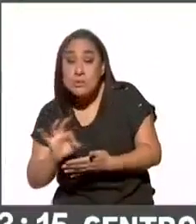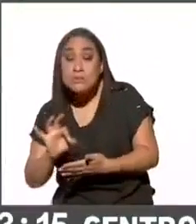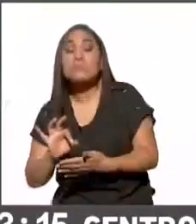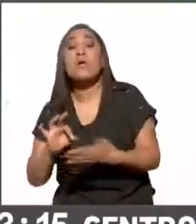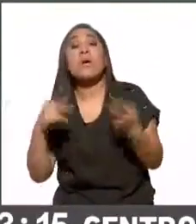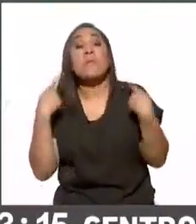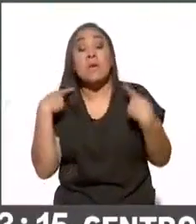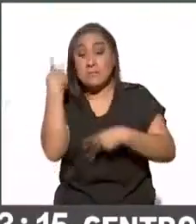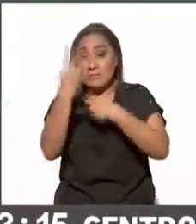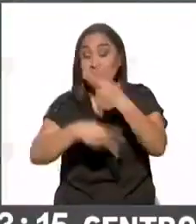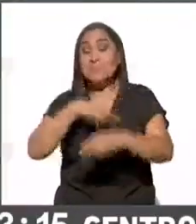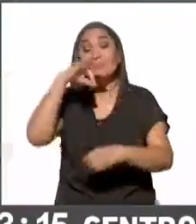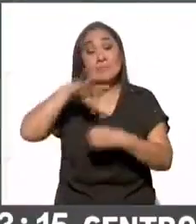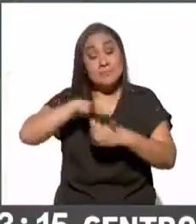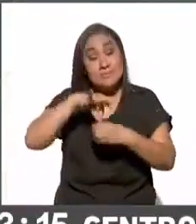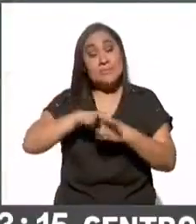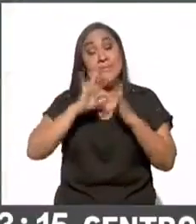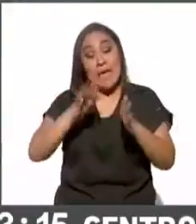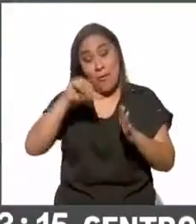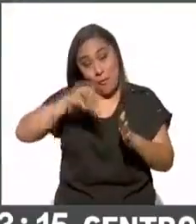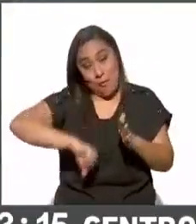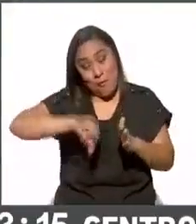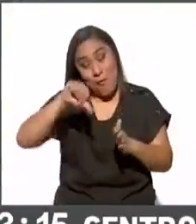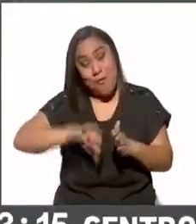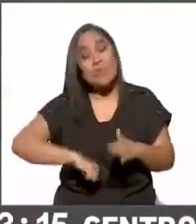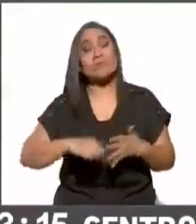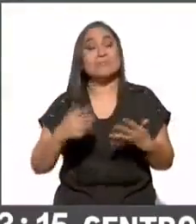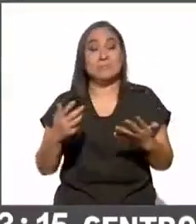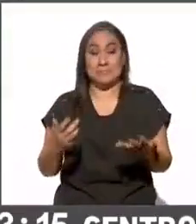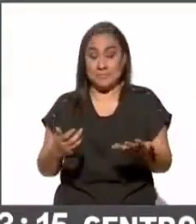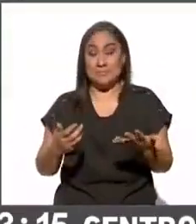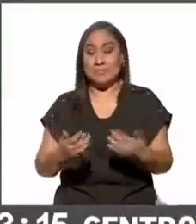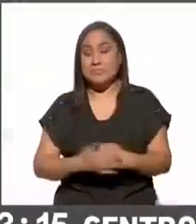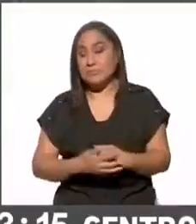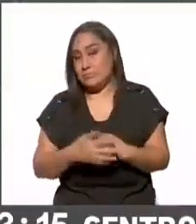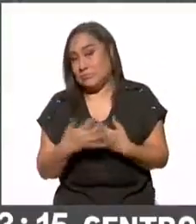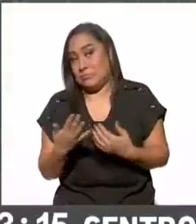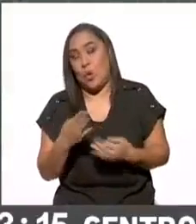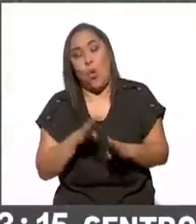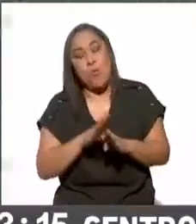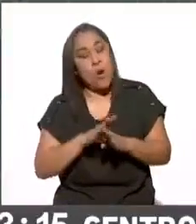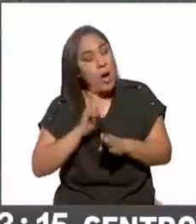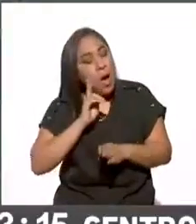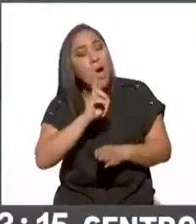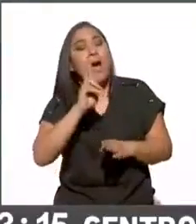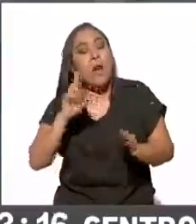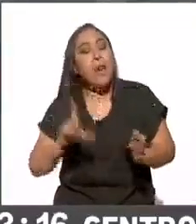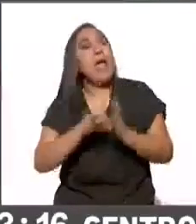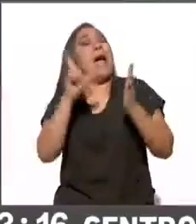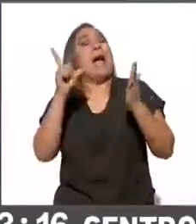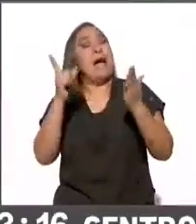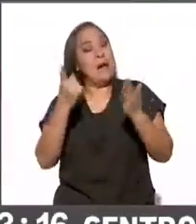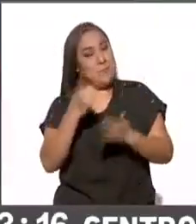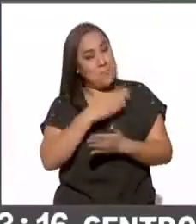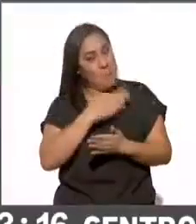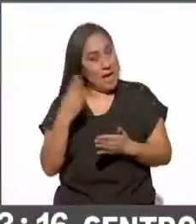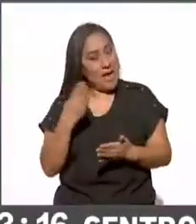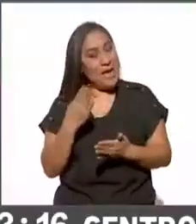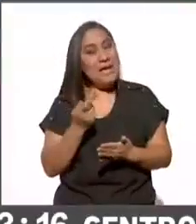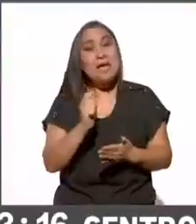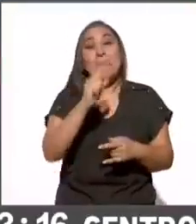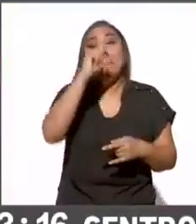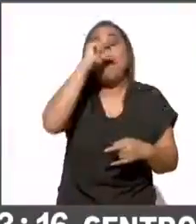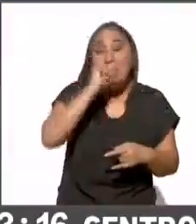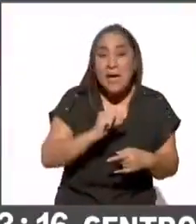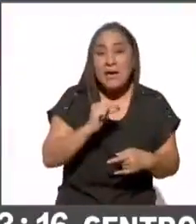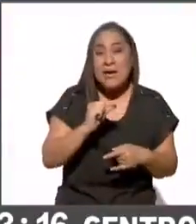participación ciudadana en esta elección, con lo que, digamos, la gran elección es falló y qué bueno que